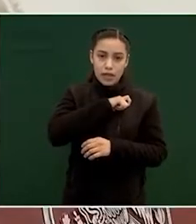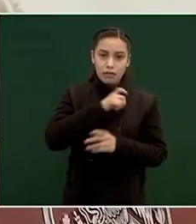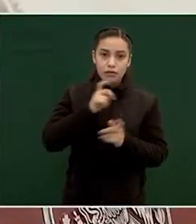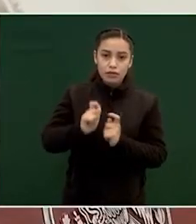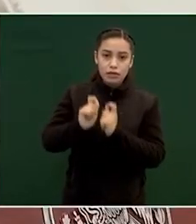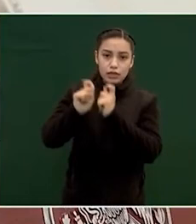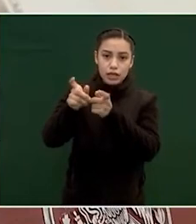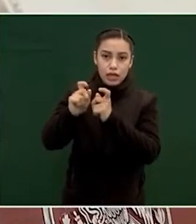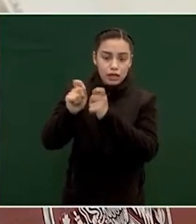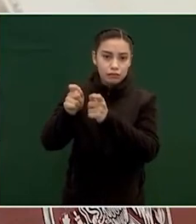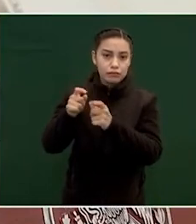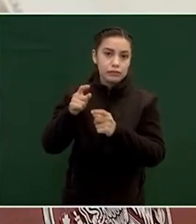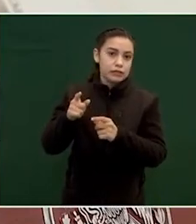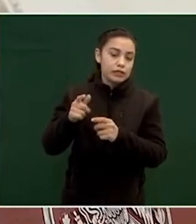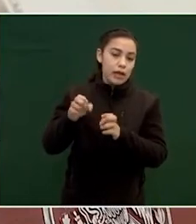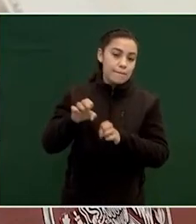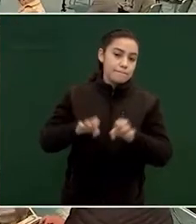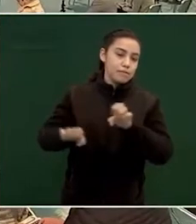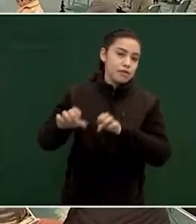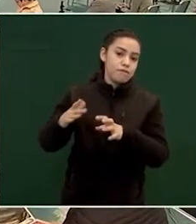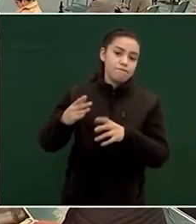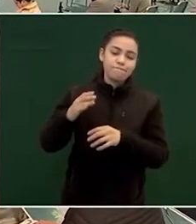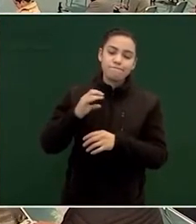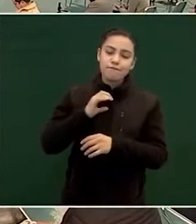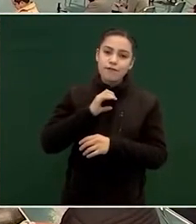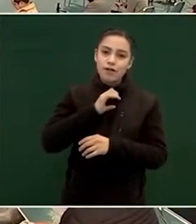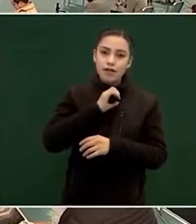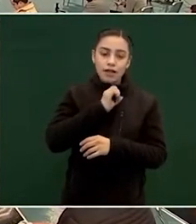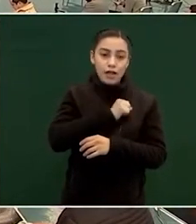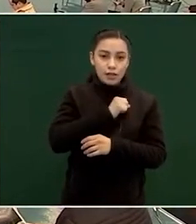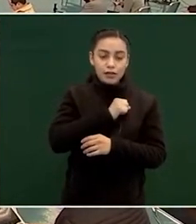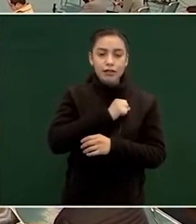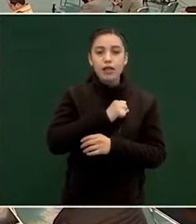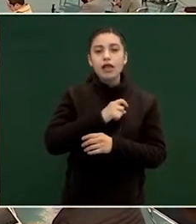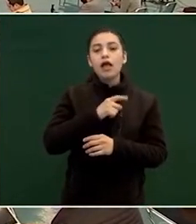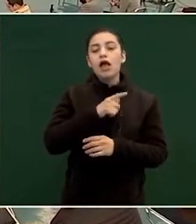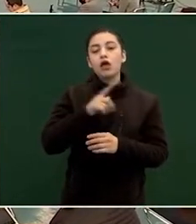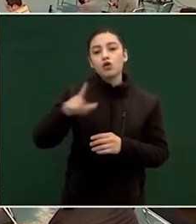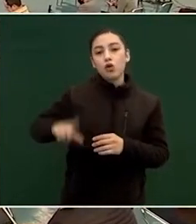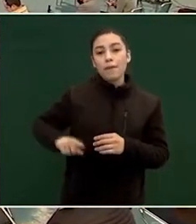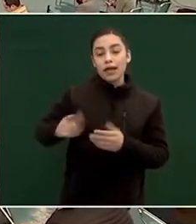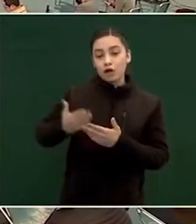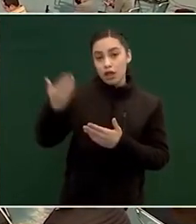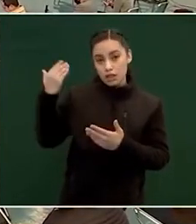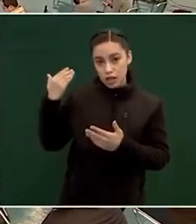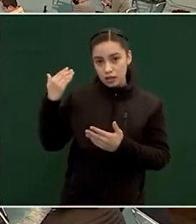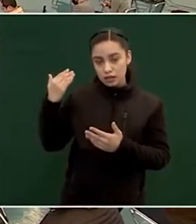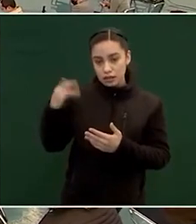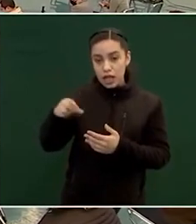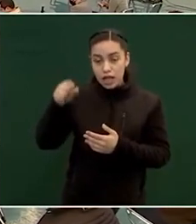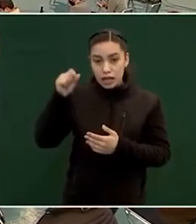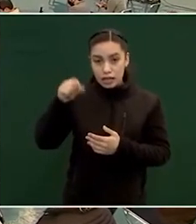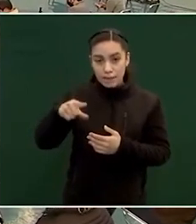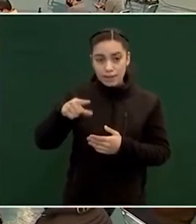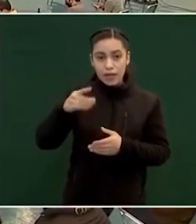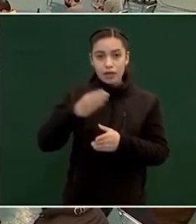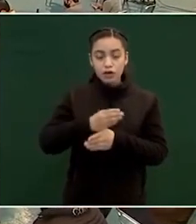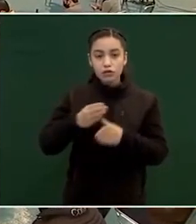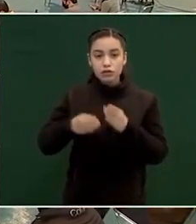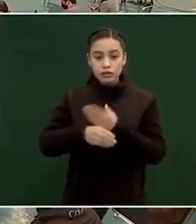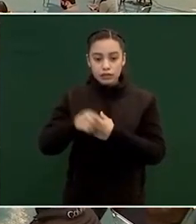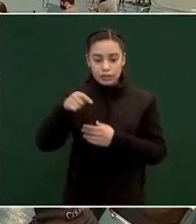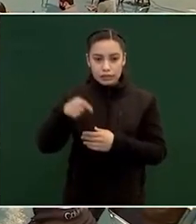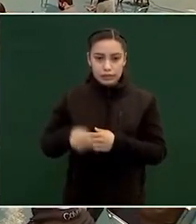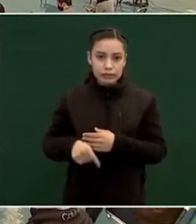del gobierno anterior y lo que nos ha costado Iberdrola